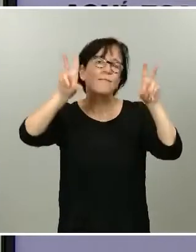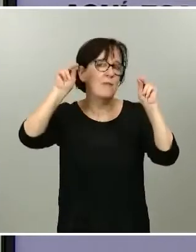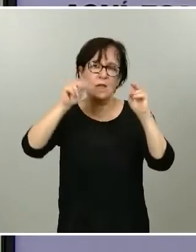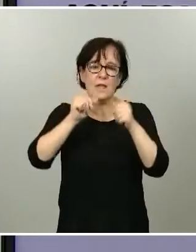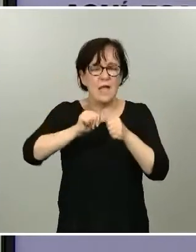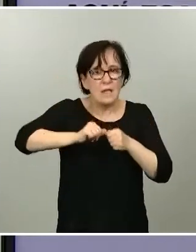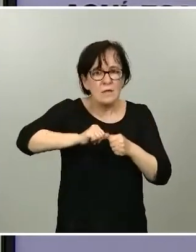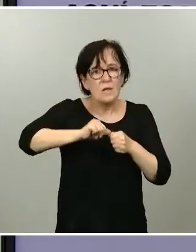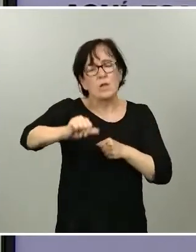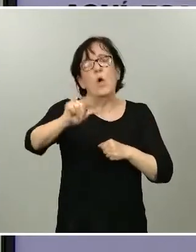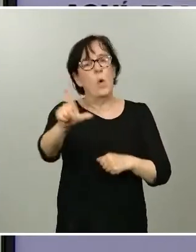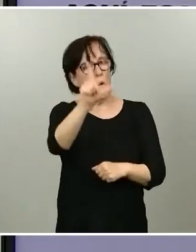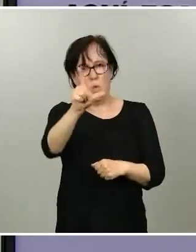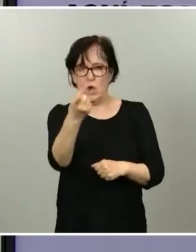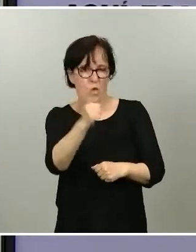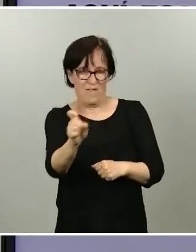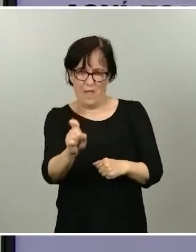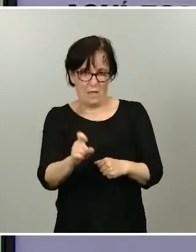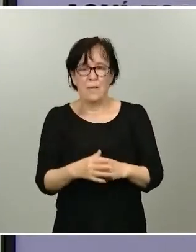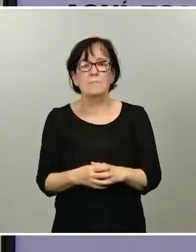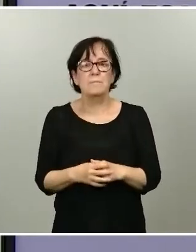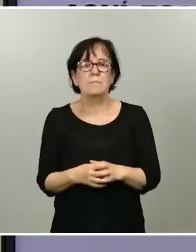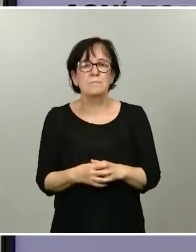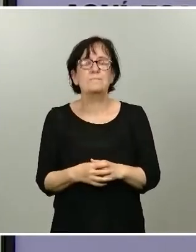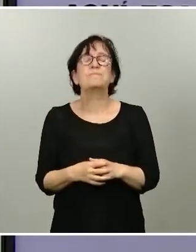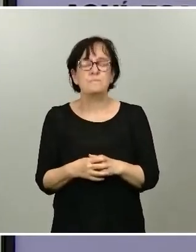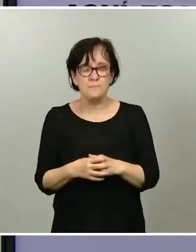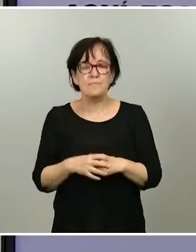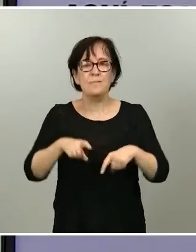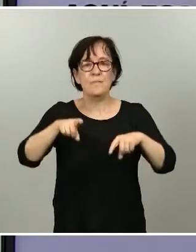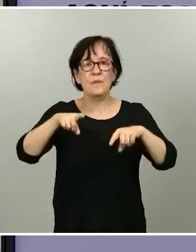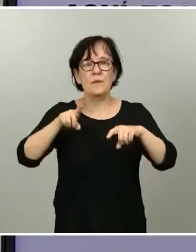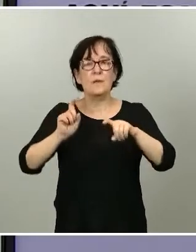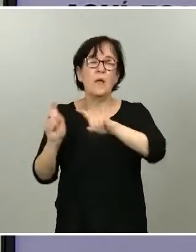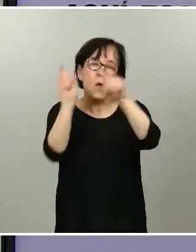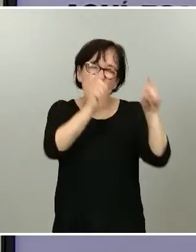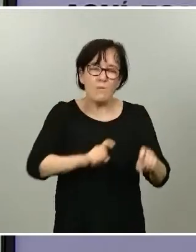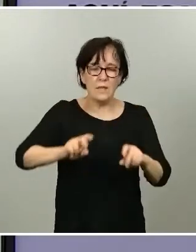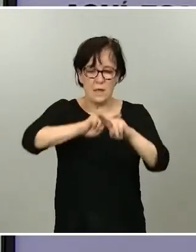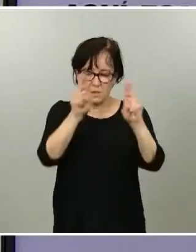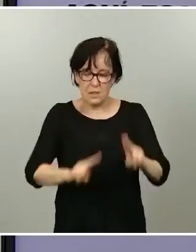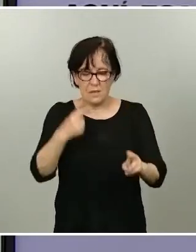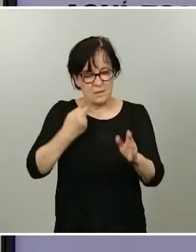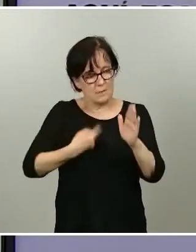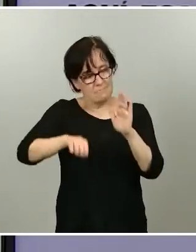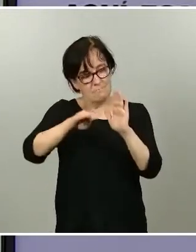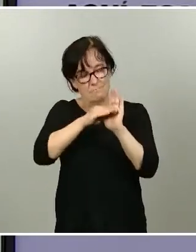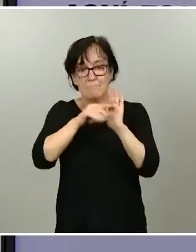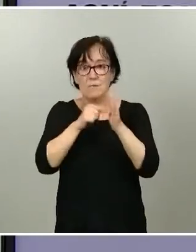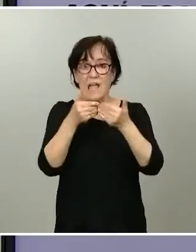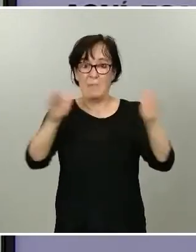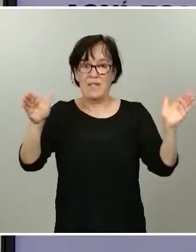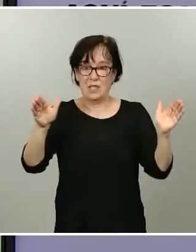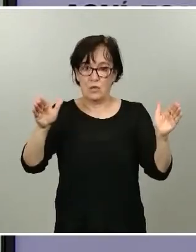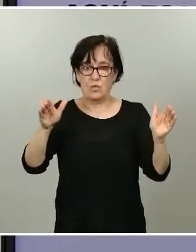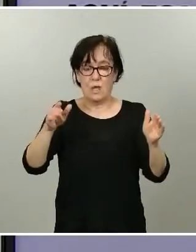calendario, estamos trabajando de forma muy intensa con nuestros socios europeos para definir las normas de apertura. Nuestra